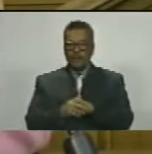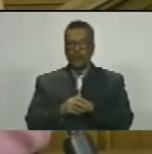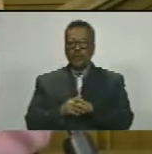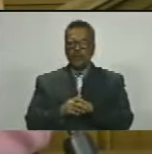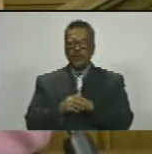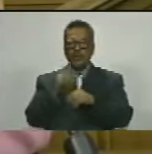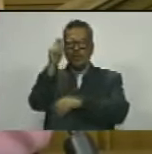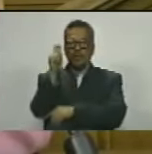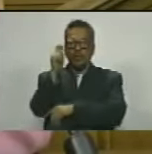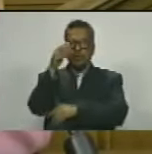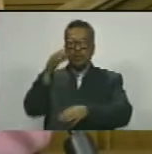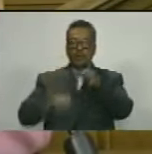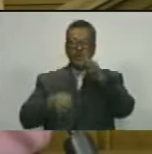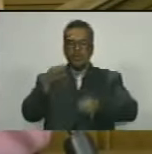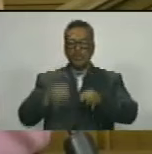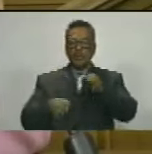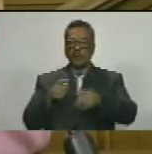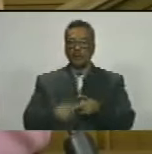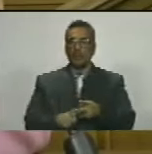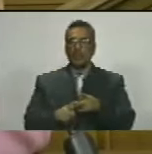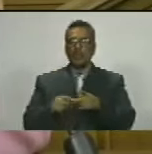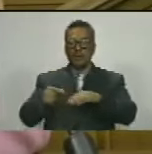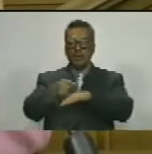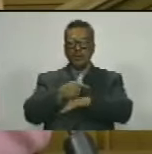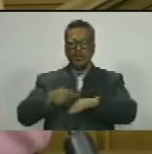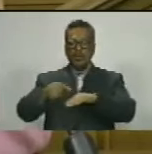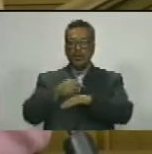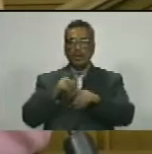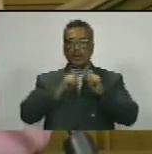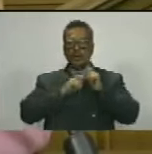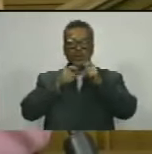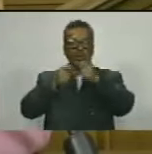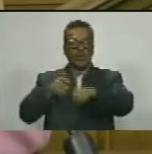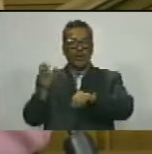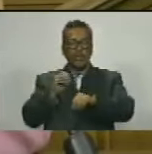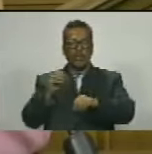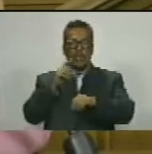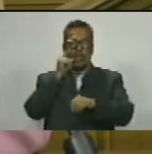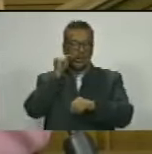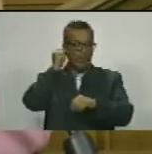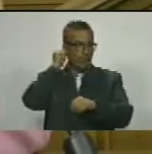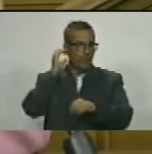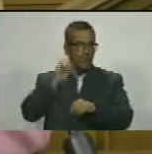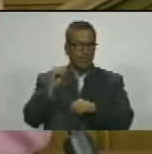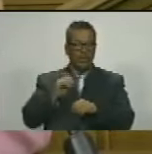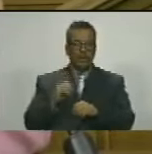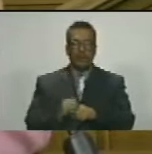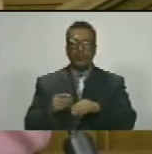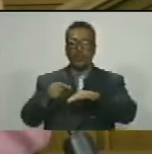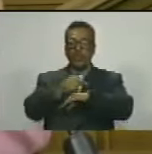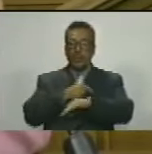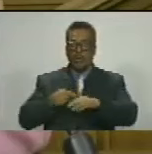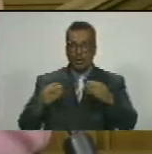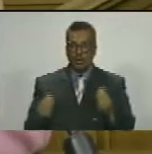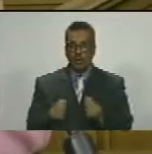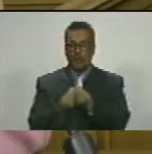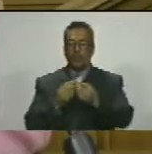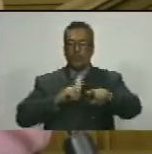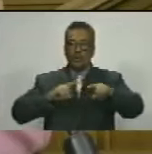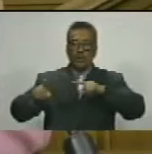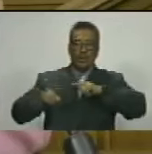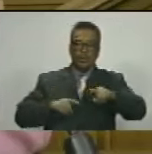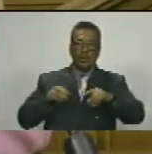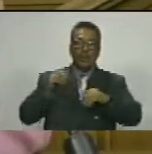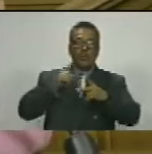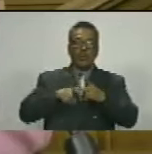por el tribunal supremo de justicia y un gobernador designado o gobernadora designada por el conjunto de mandatarios